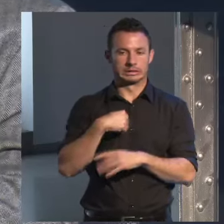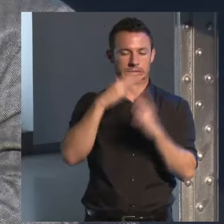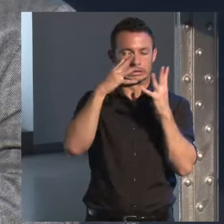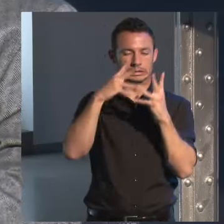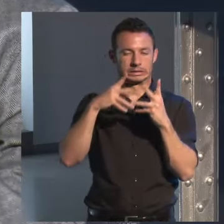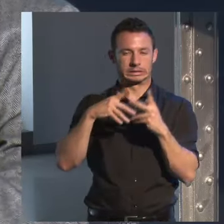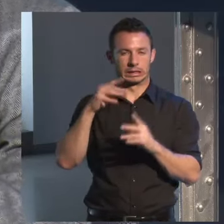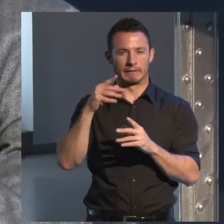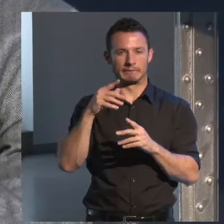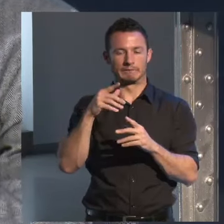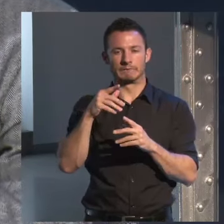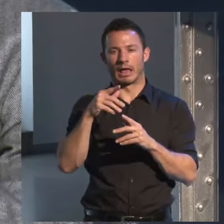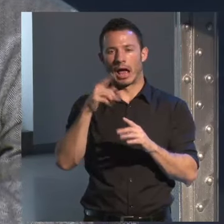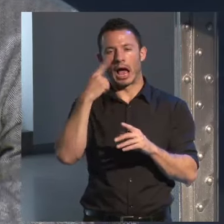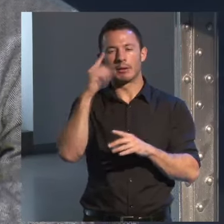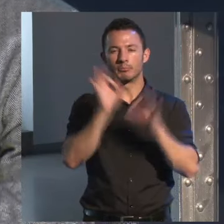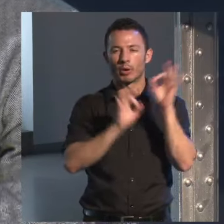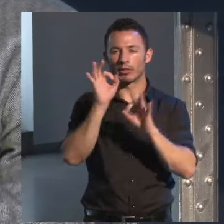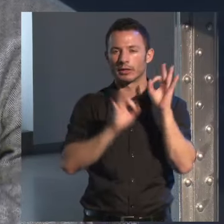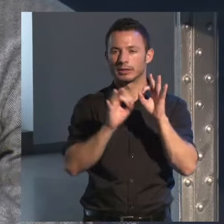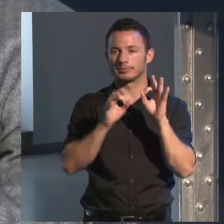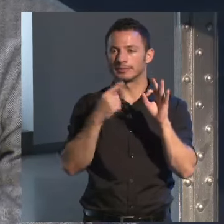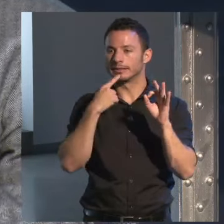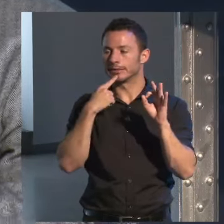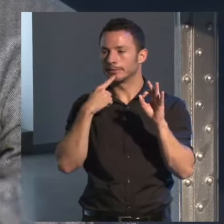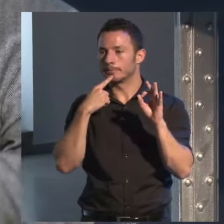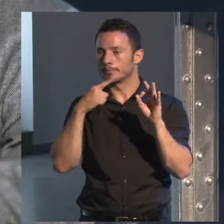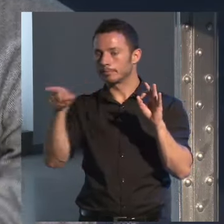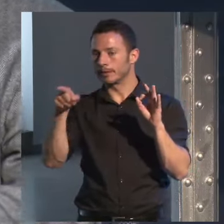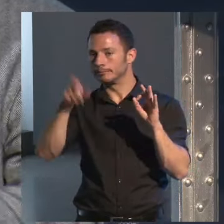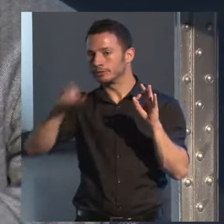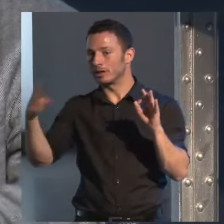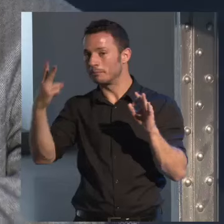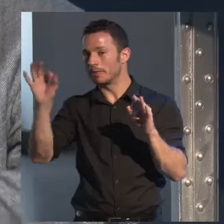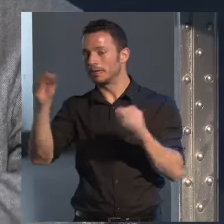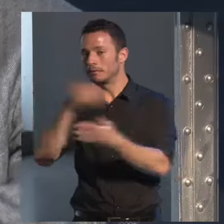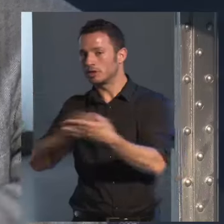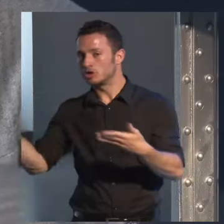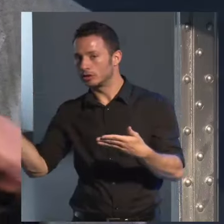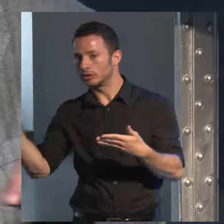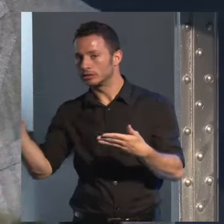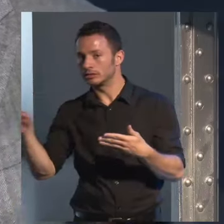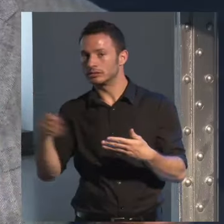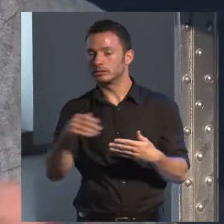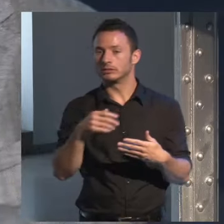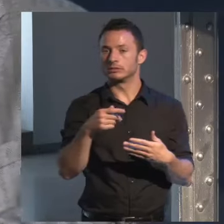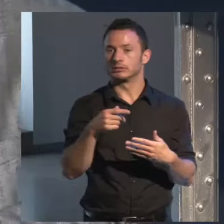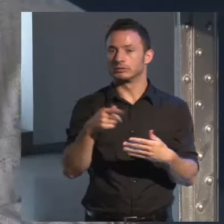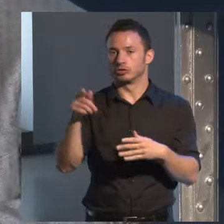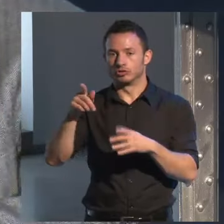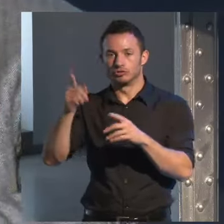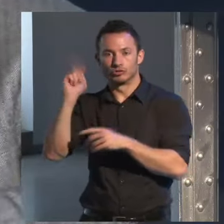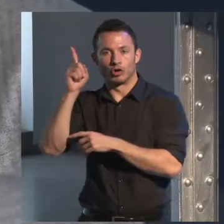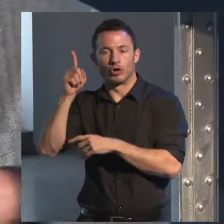2.000 con respecto a 20 millones nada más que conté las personas que viven en México